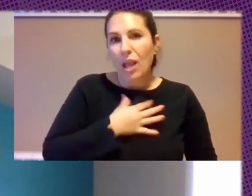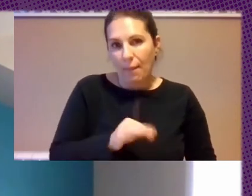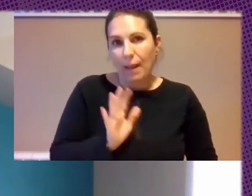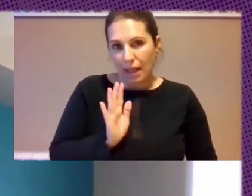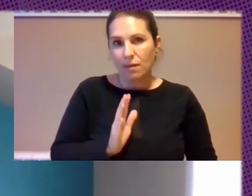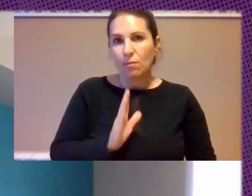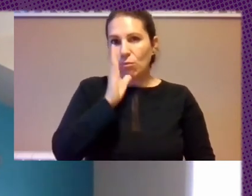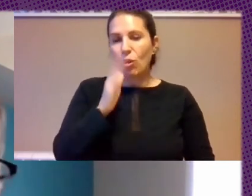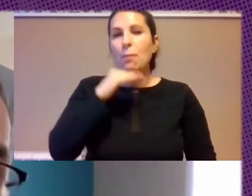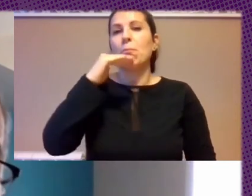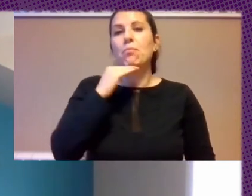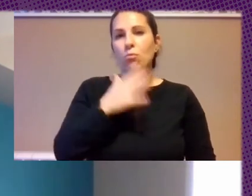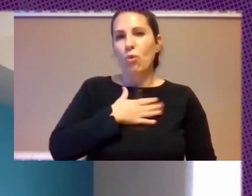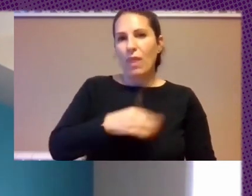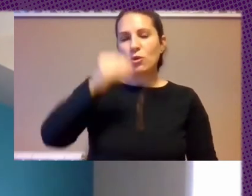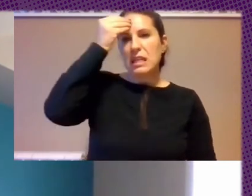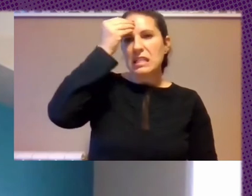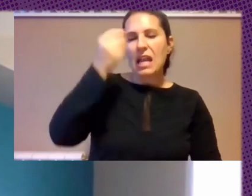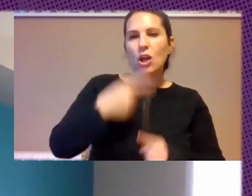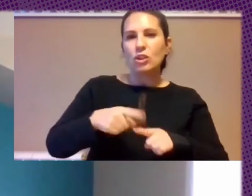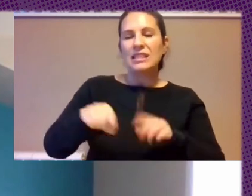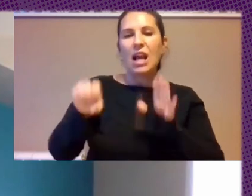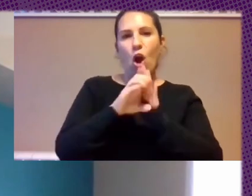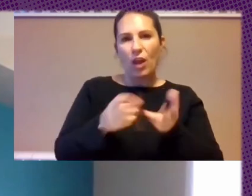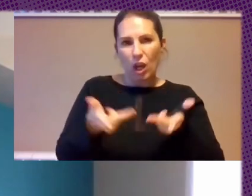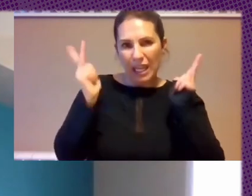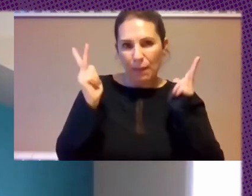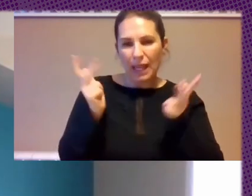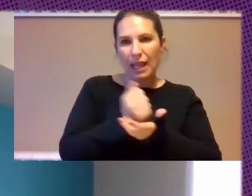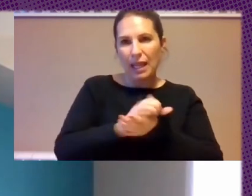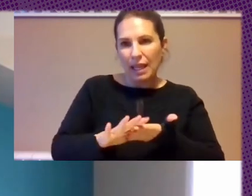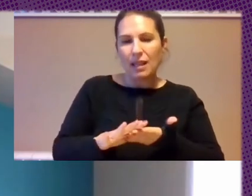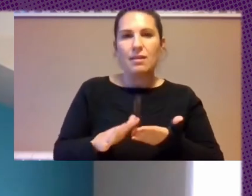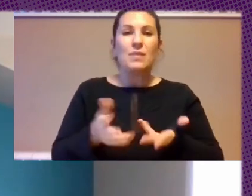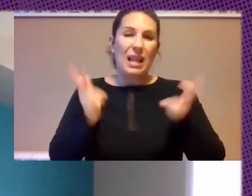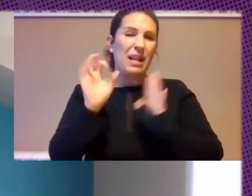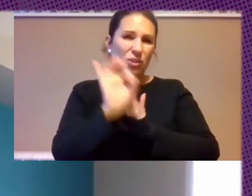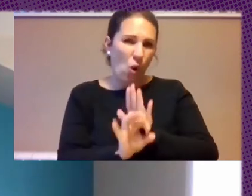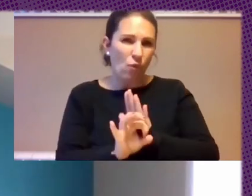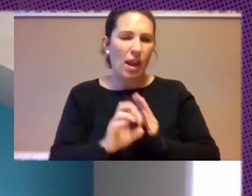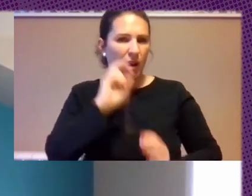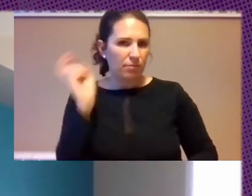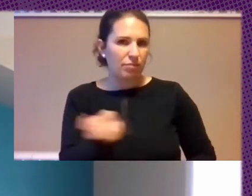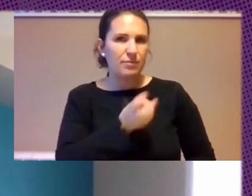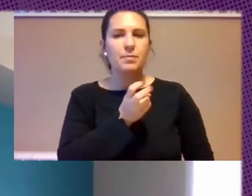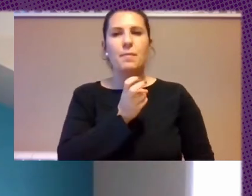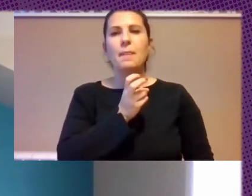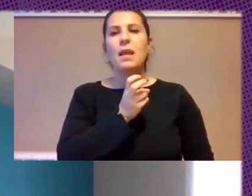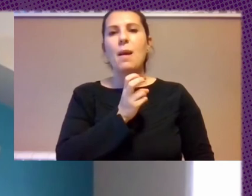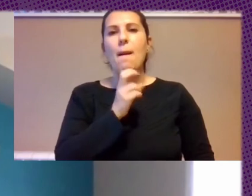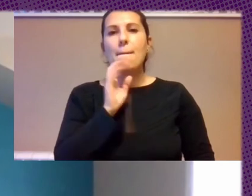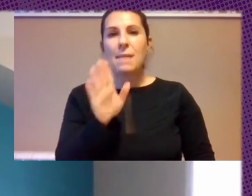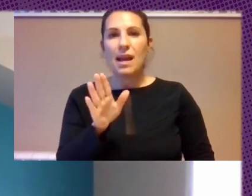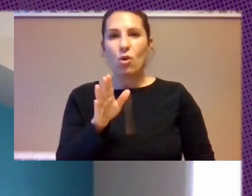Podemos Pensar Sobre Open Source Y Libre Software Etc Etc Pero Al Final